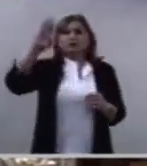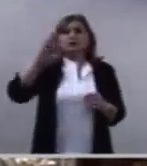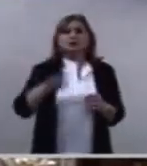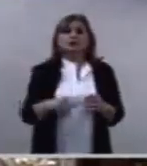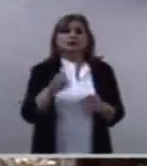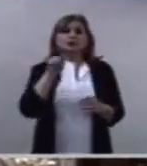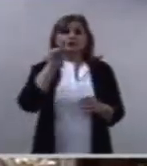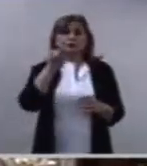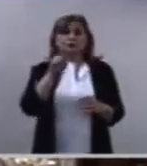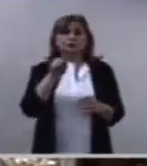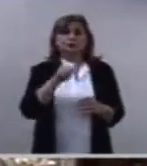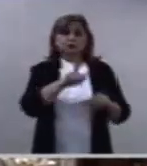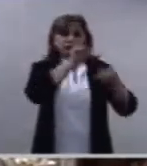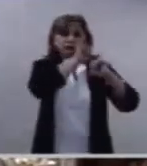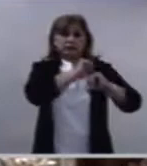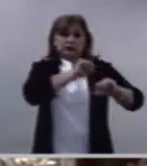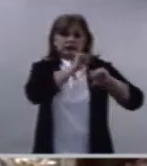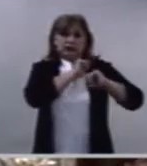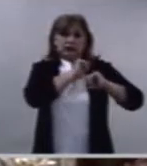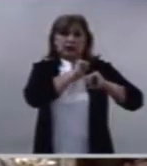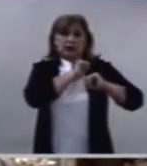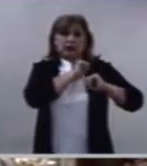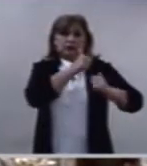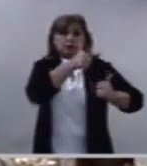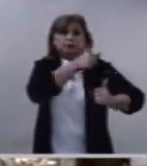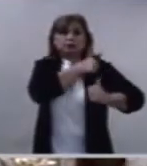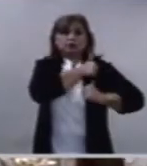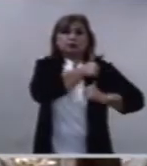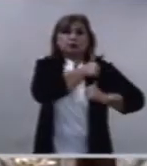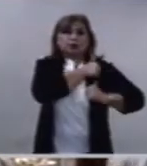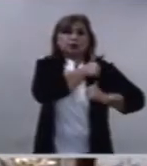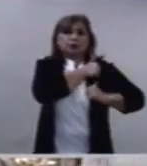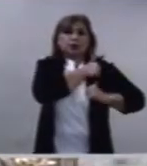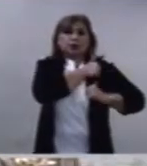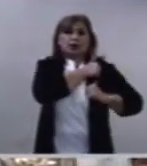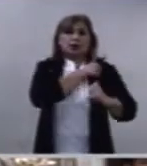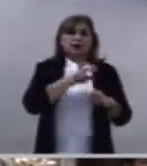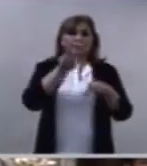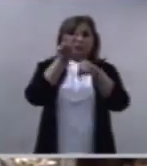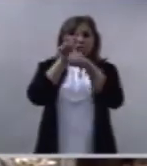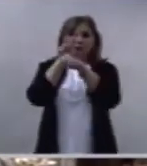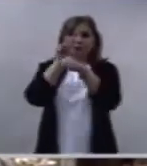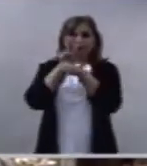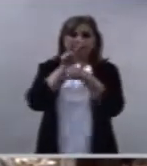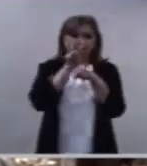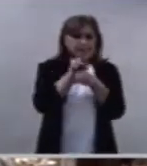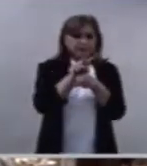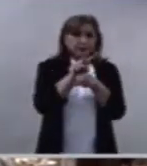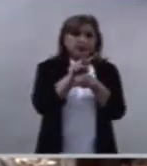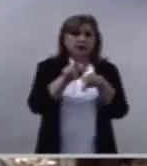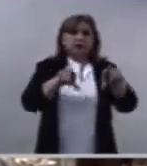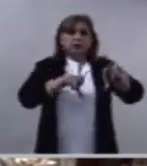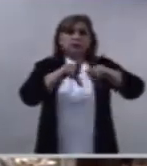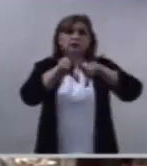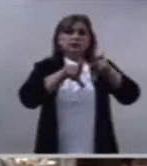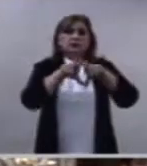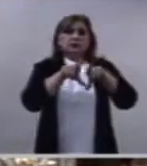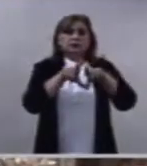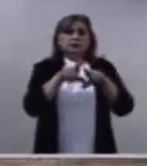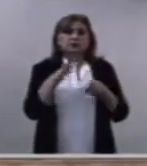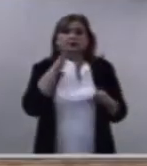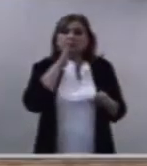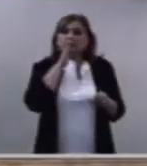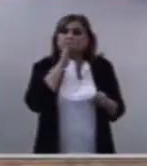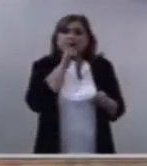sentinela. Es decir, te toca cuidar a tu hermano. No puedes